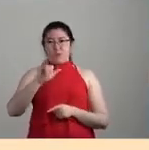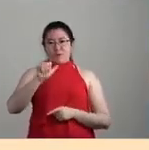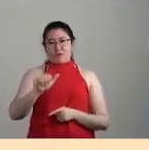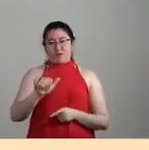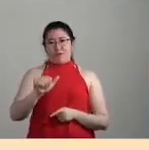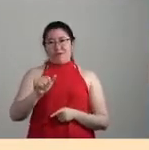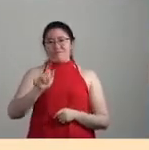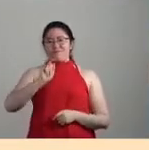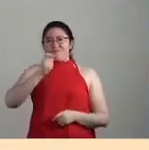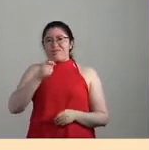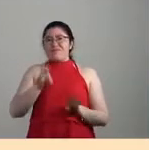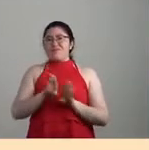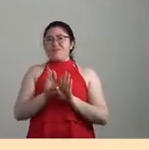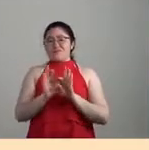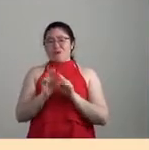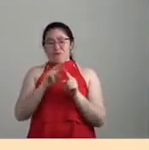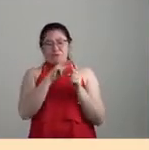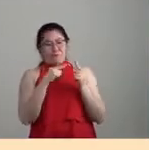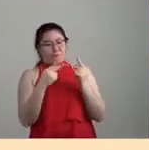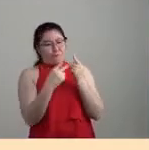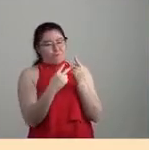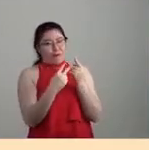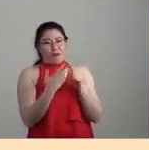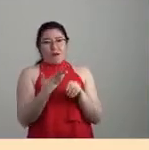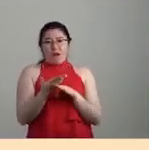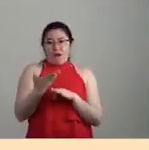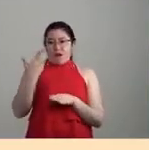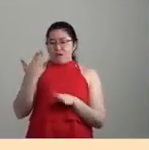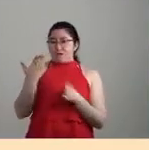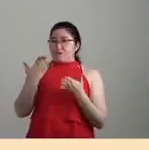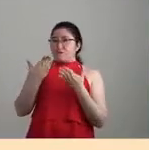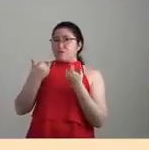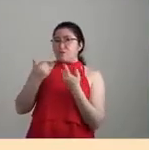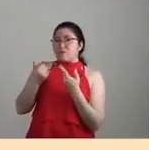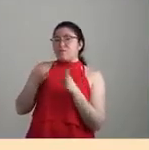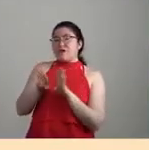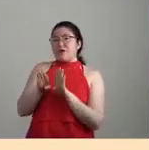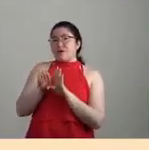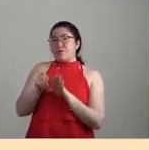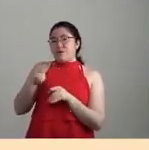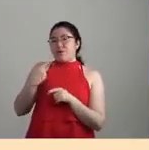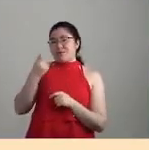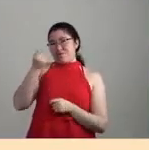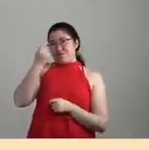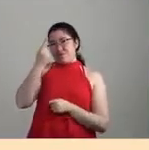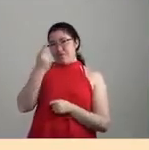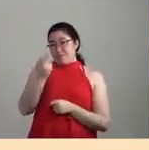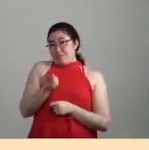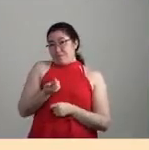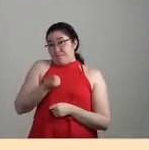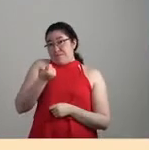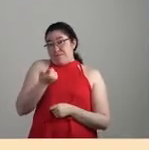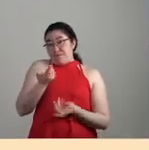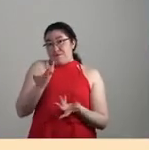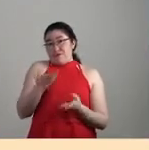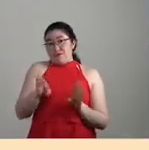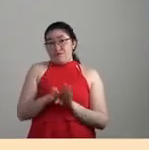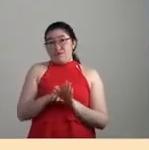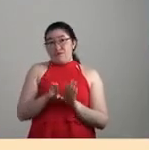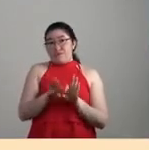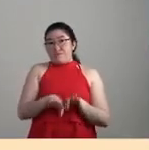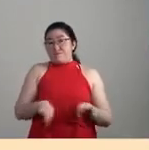una aportación, una dimensión que no estaba incluida en esa elaboración original y que resulta fundamental, que es, básicamente,